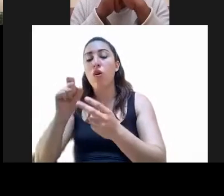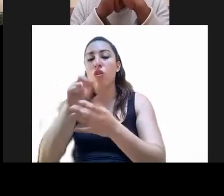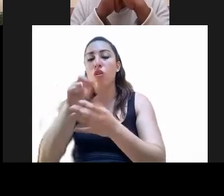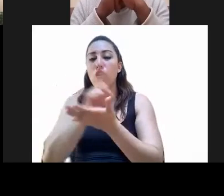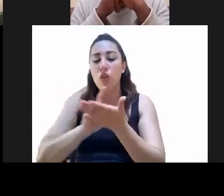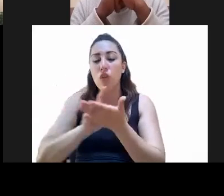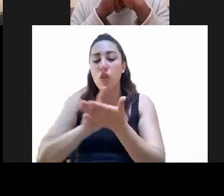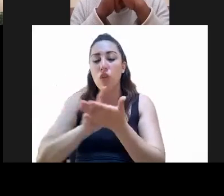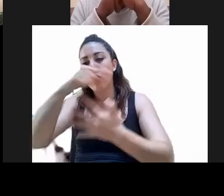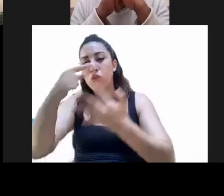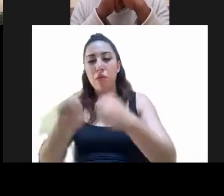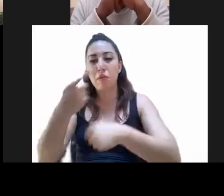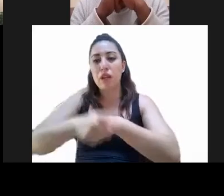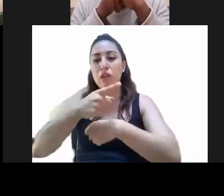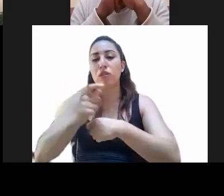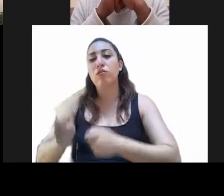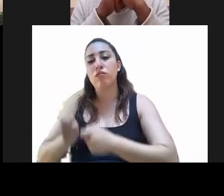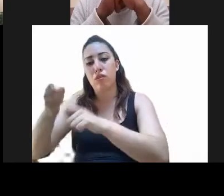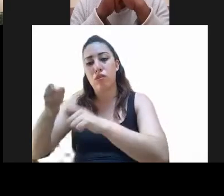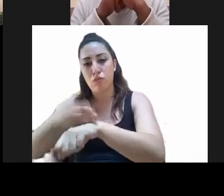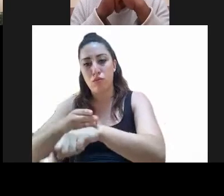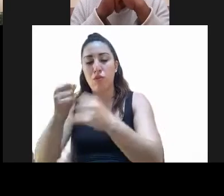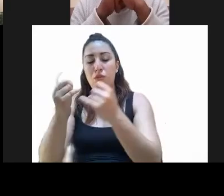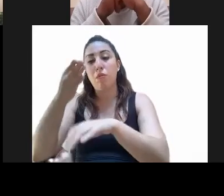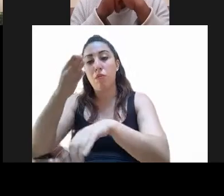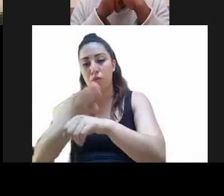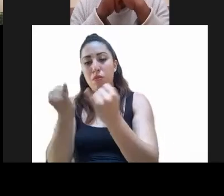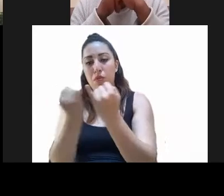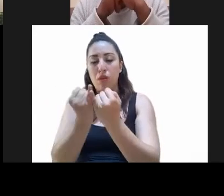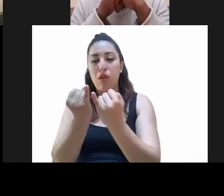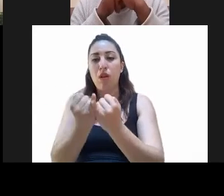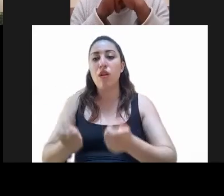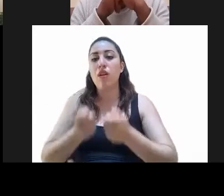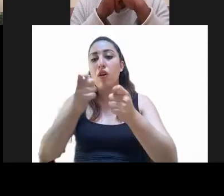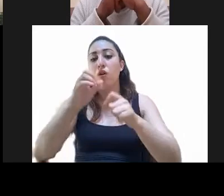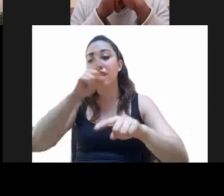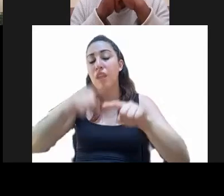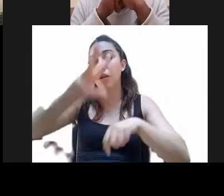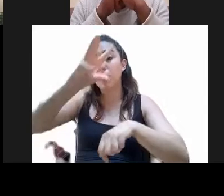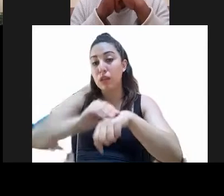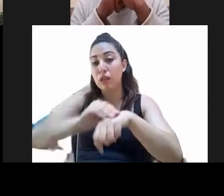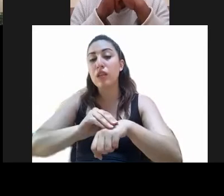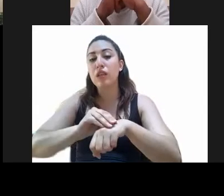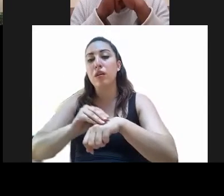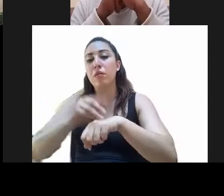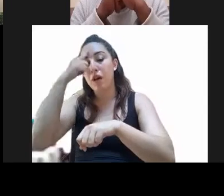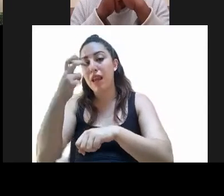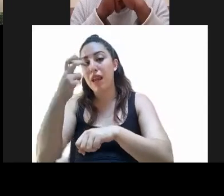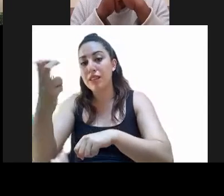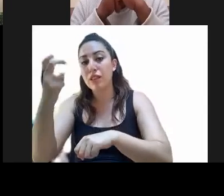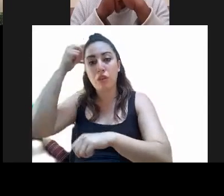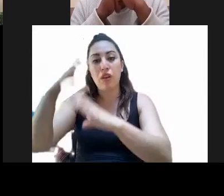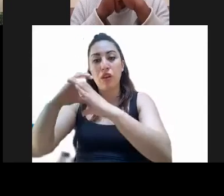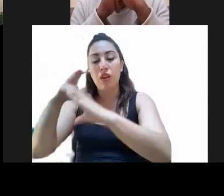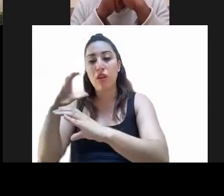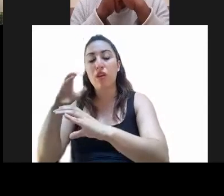sustancias tóxicas. Se adicionan como causales para revocar concesiones y permisos que el permisionario y concesionario no cuente con póliza